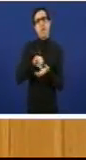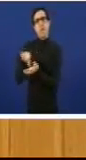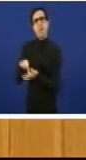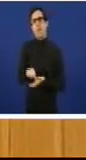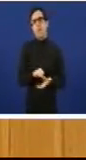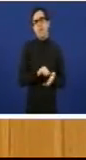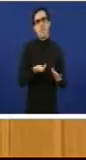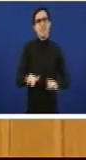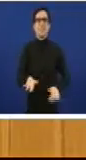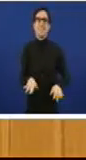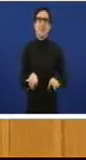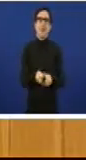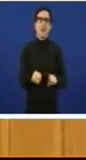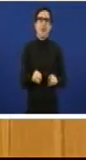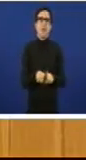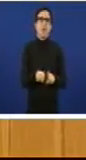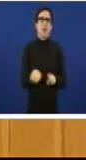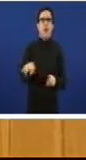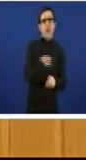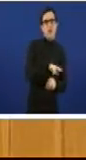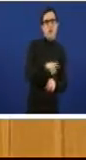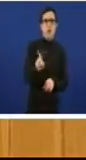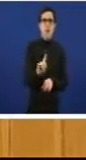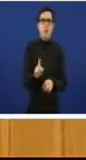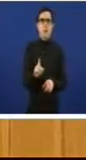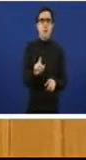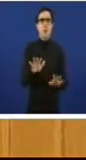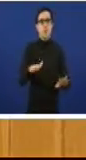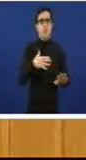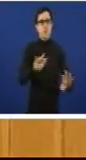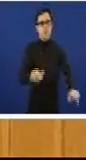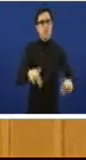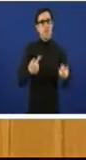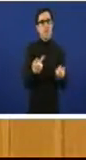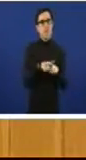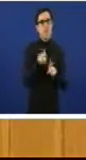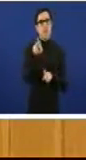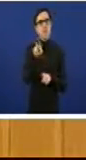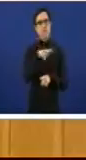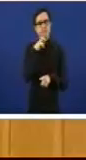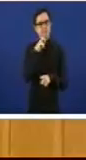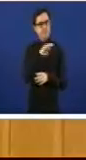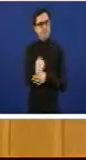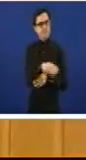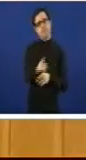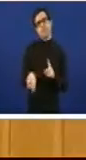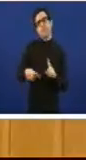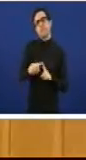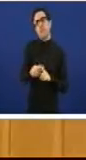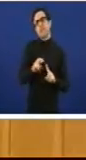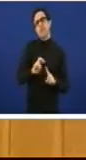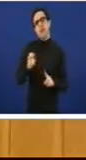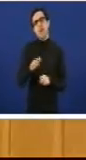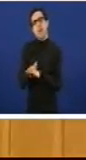desde logo non recuperado pois permitiría poñelo en valor e permitiría entre outras cousas habilitar